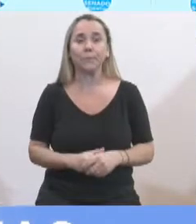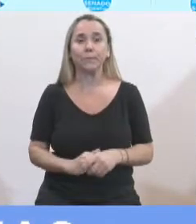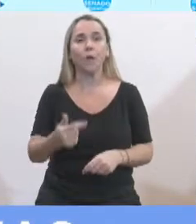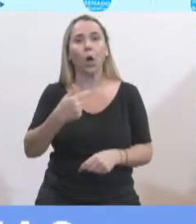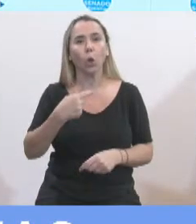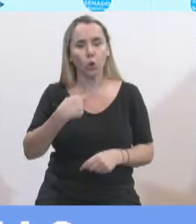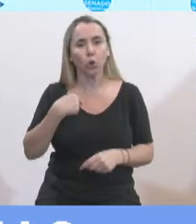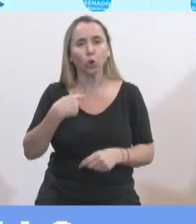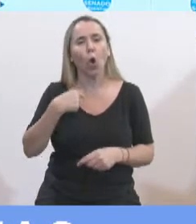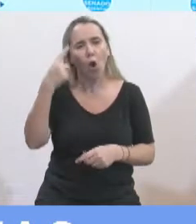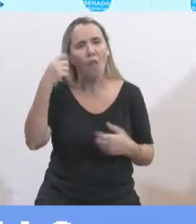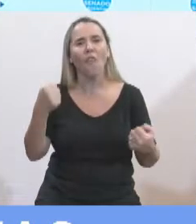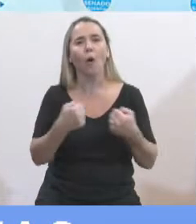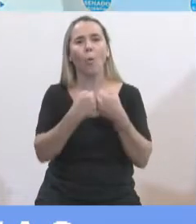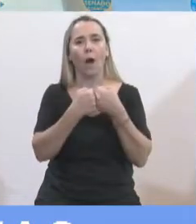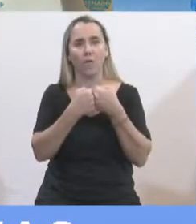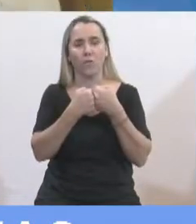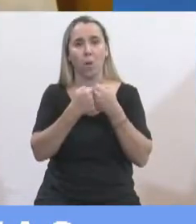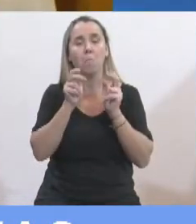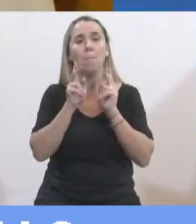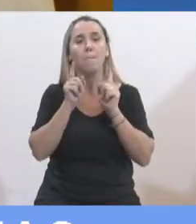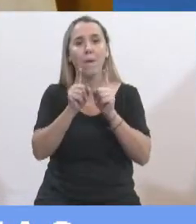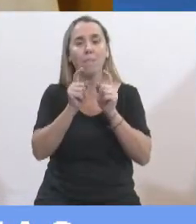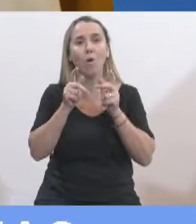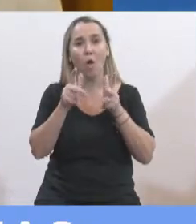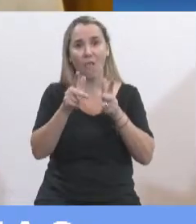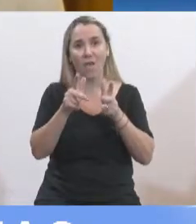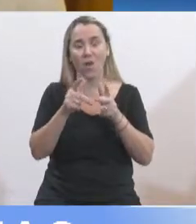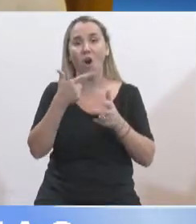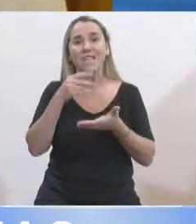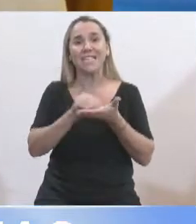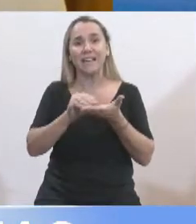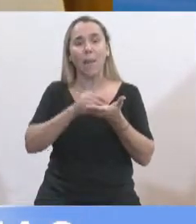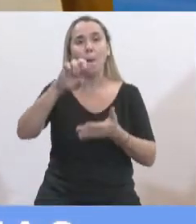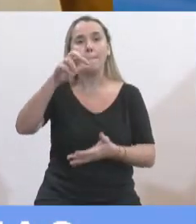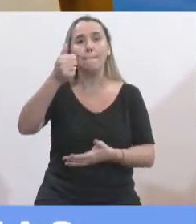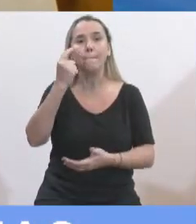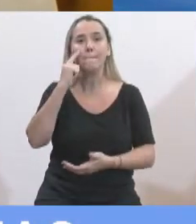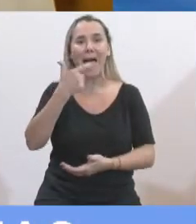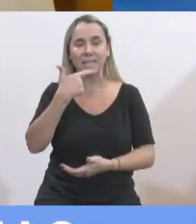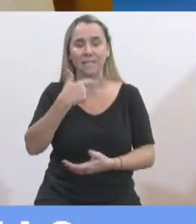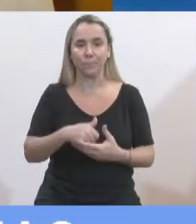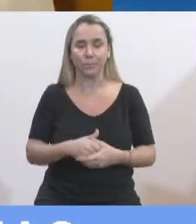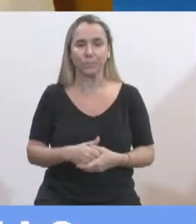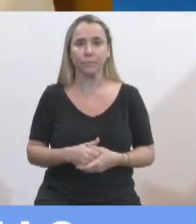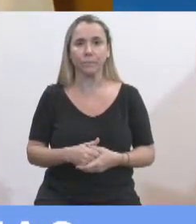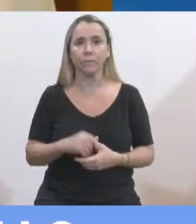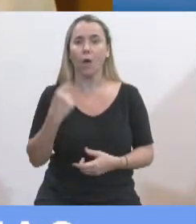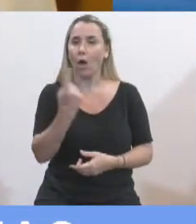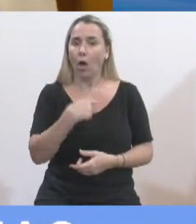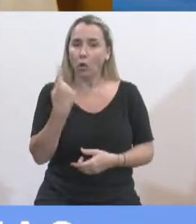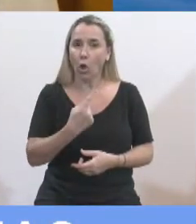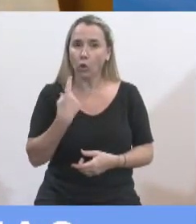plenamente con lo que dijo el miembro informante, el senador País, que nosotros nos podemos